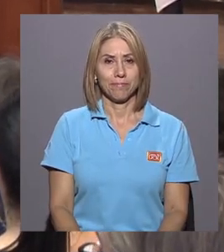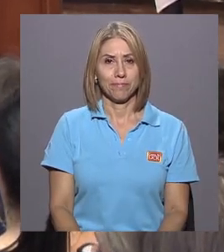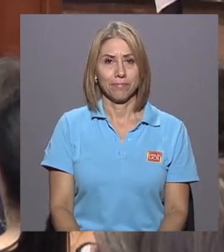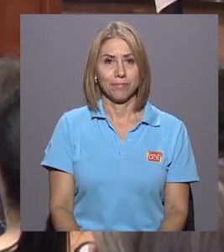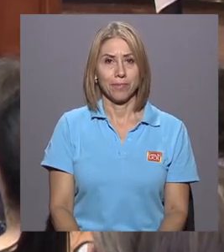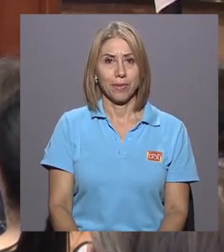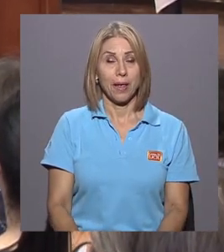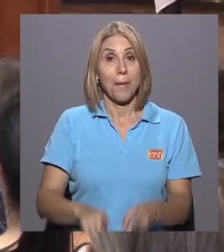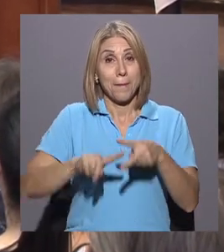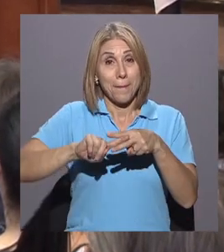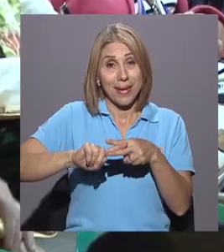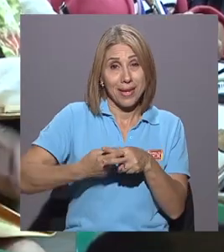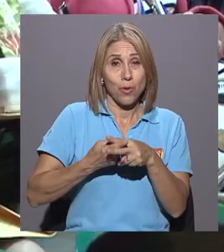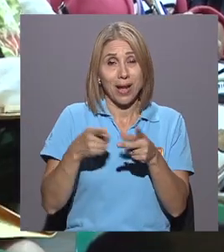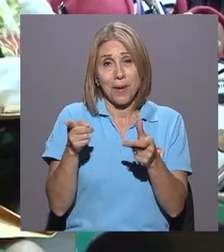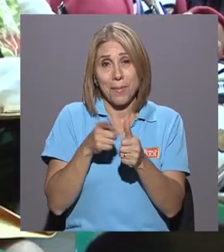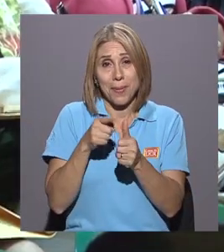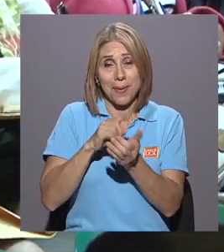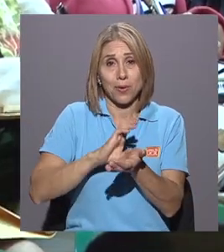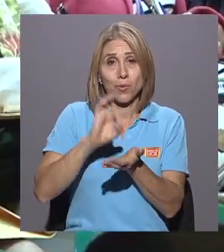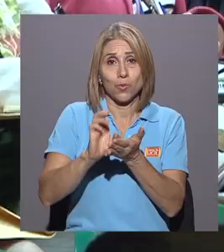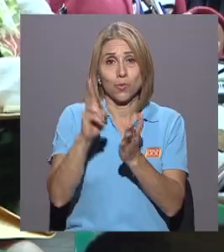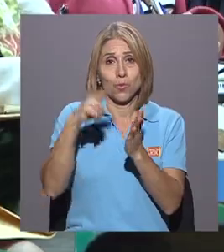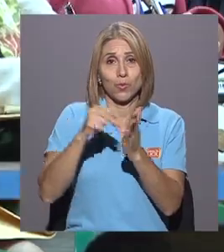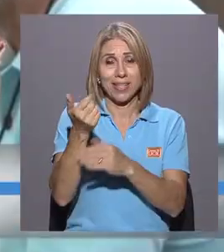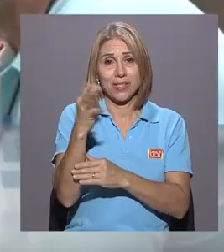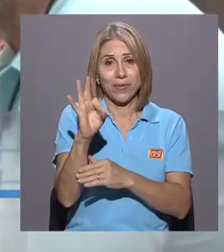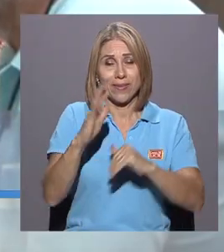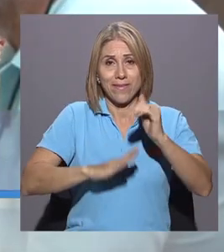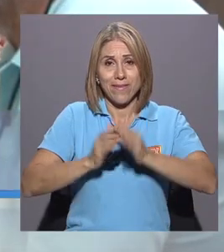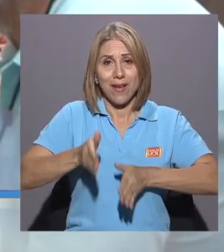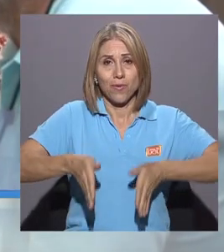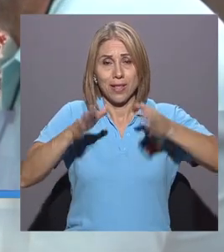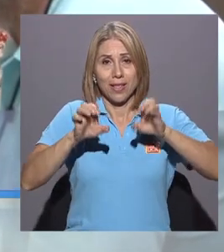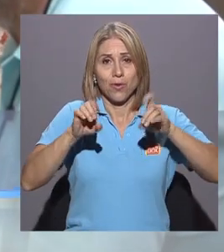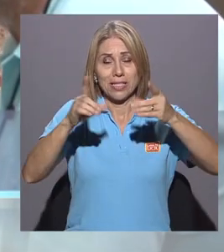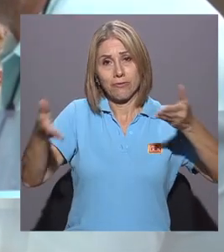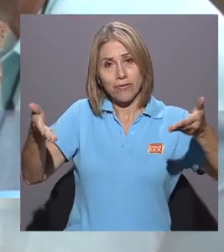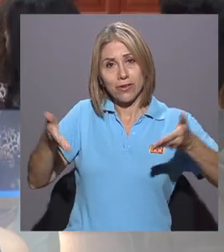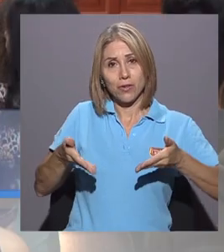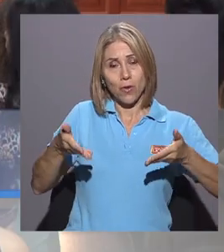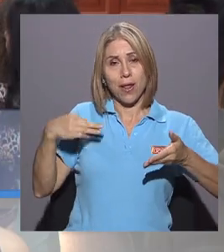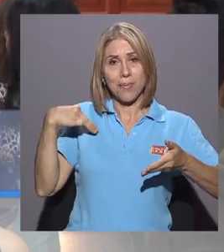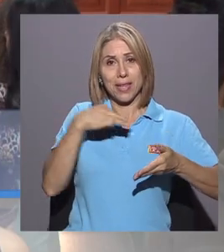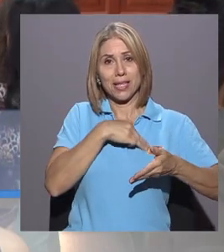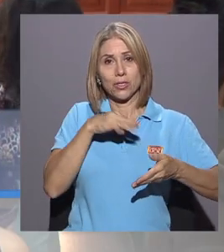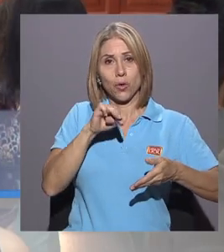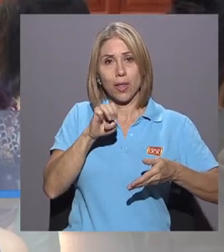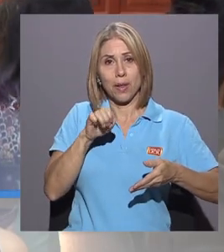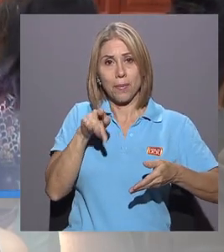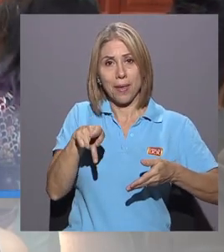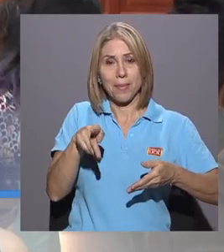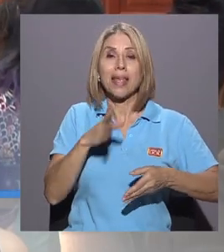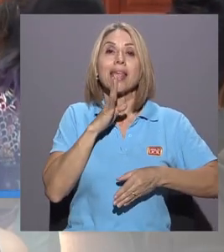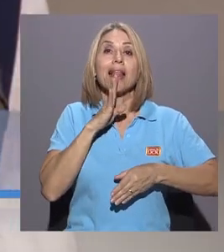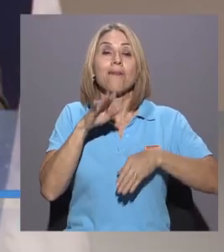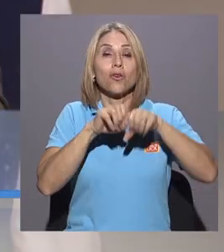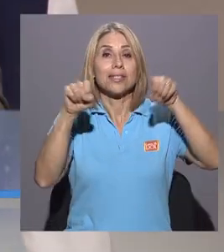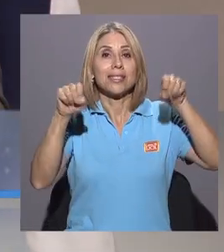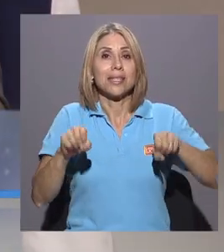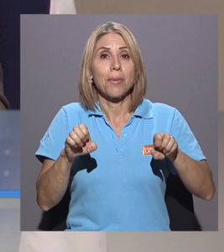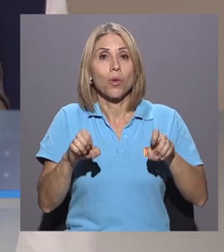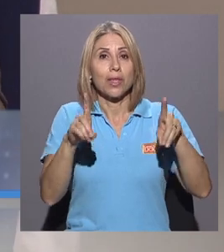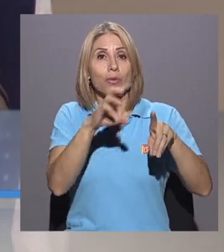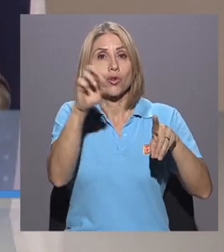Para inaugurar el primer ciclo 2019, la Facultad de Educación recibió al ministro del MEP, quien cuestionó la verticalidad del sistema